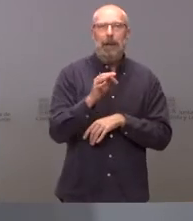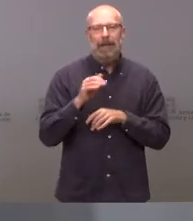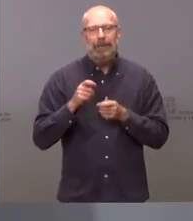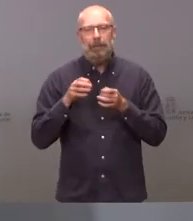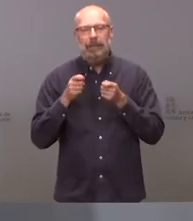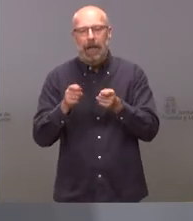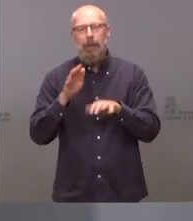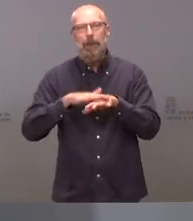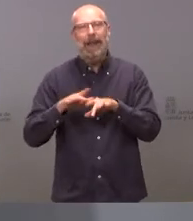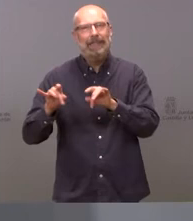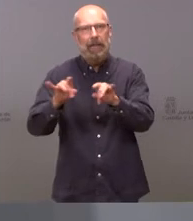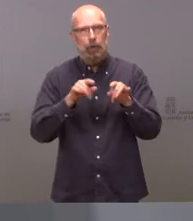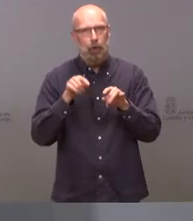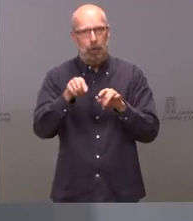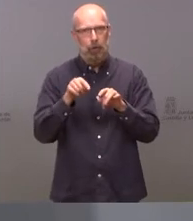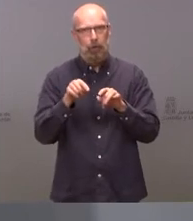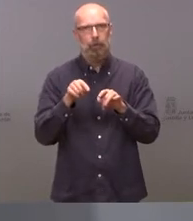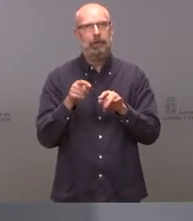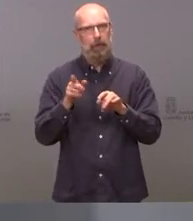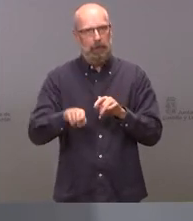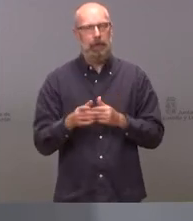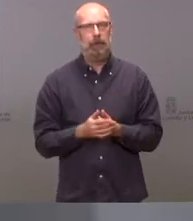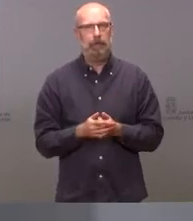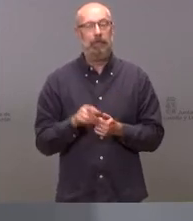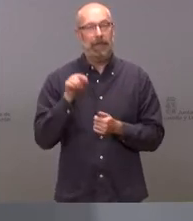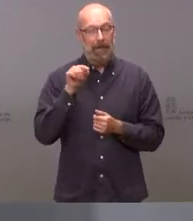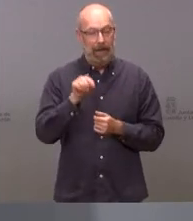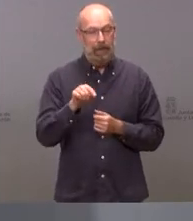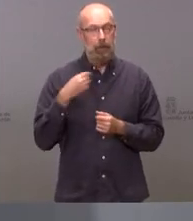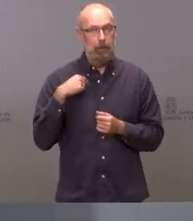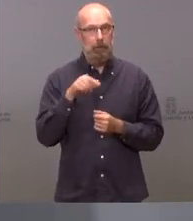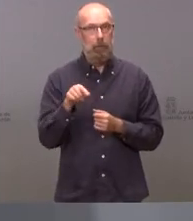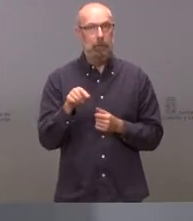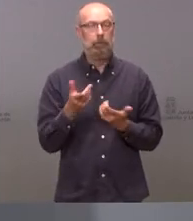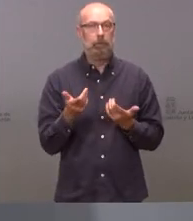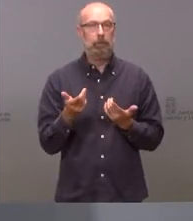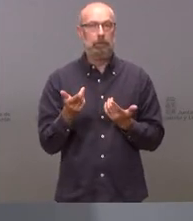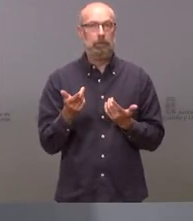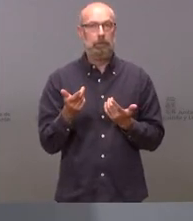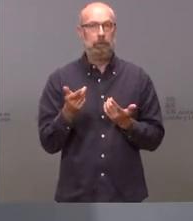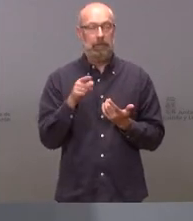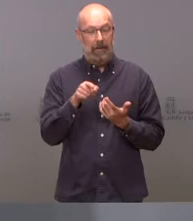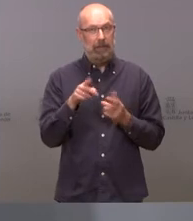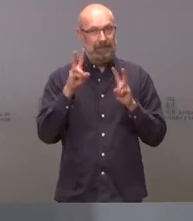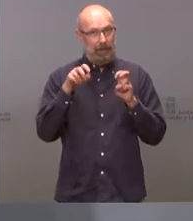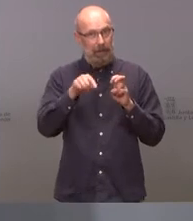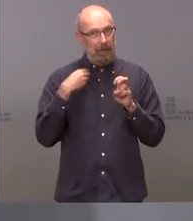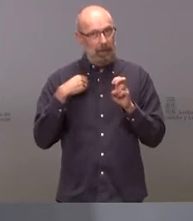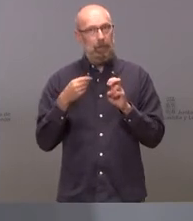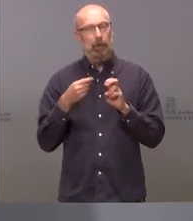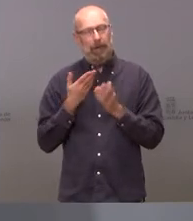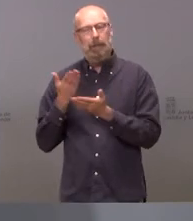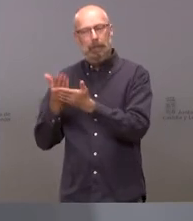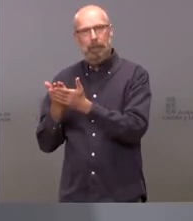eso es parte de la demanda de estas comunidades que